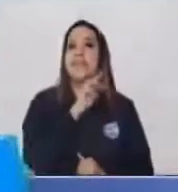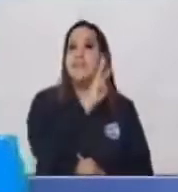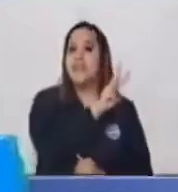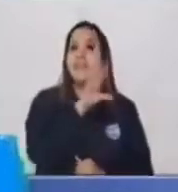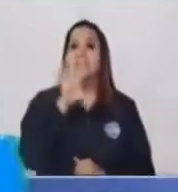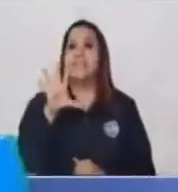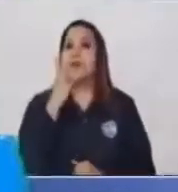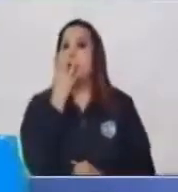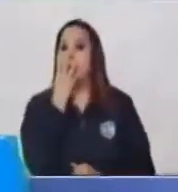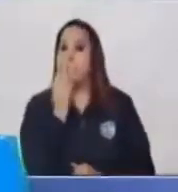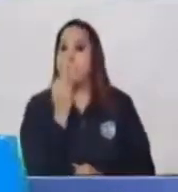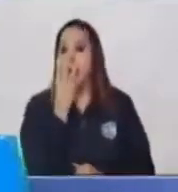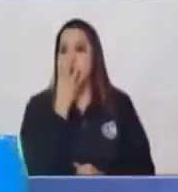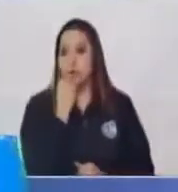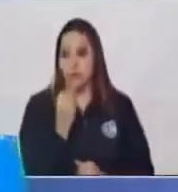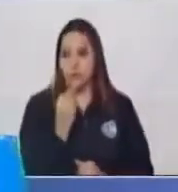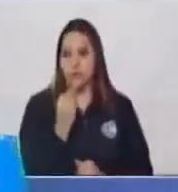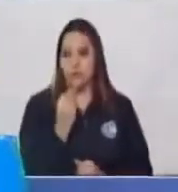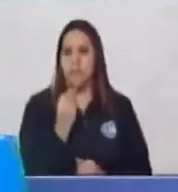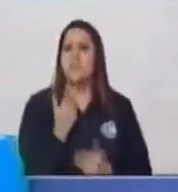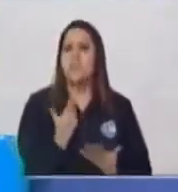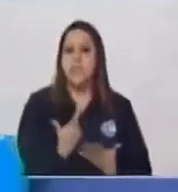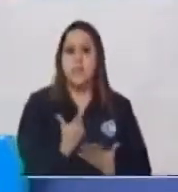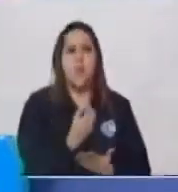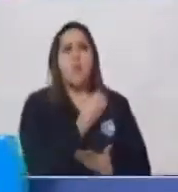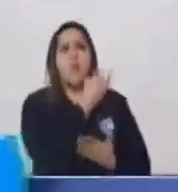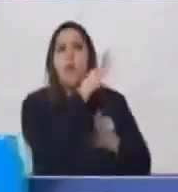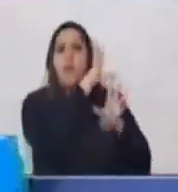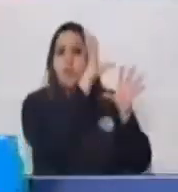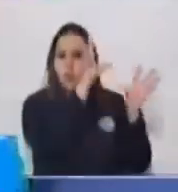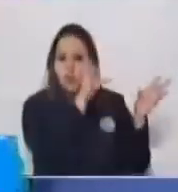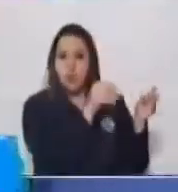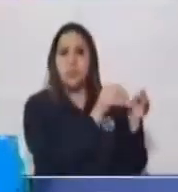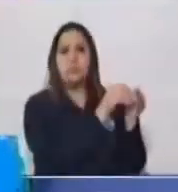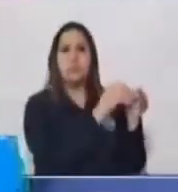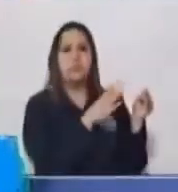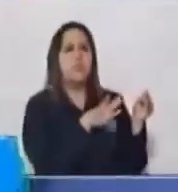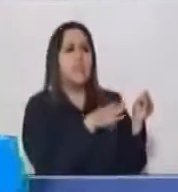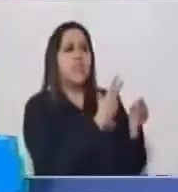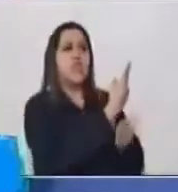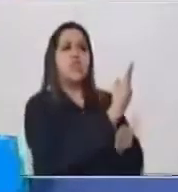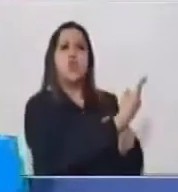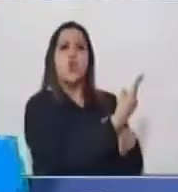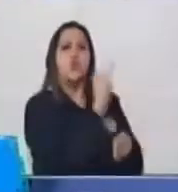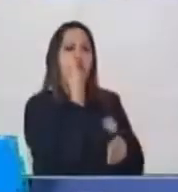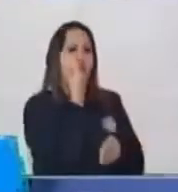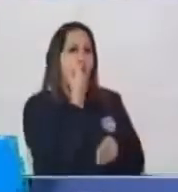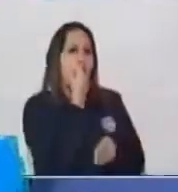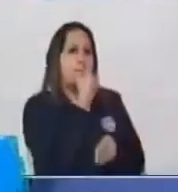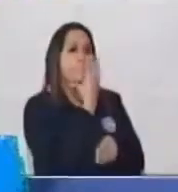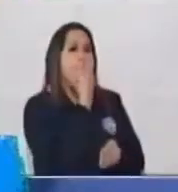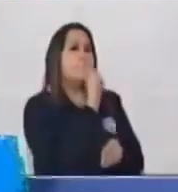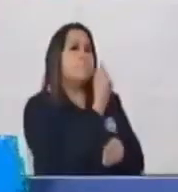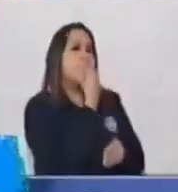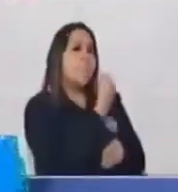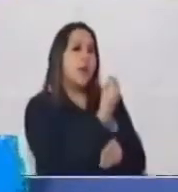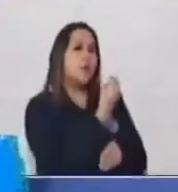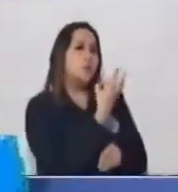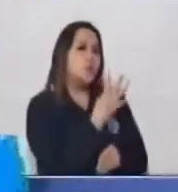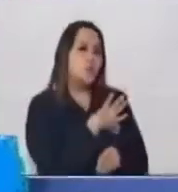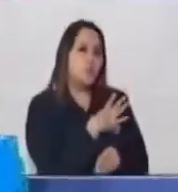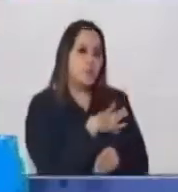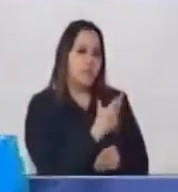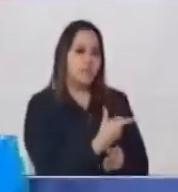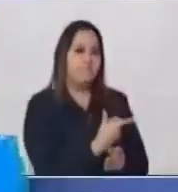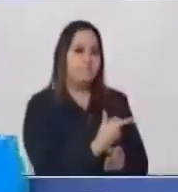Mangos ¿Cuántos mangos tienen Entre los dos? ¿Qué tenemos que